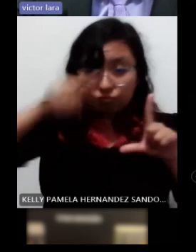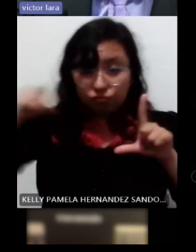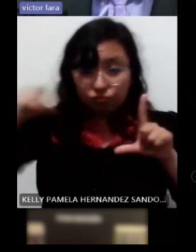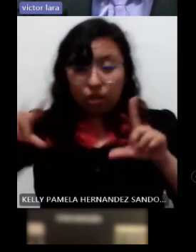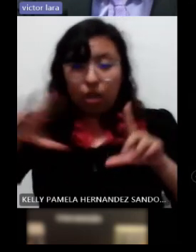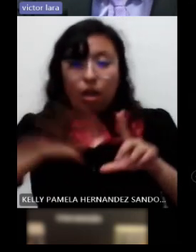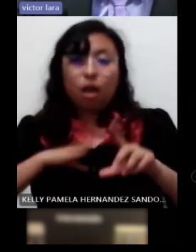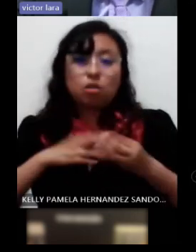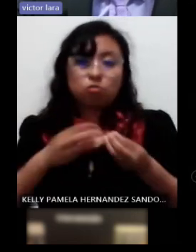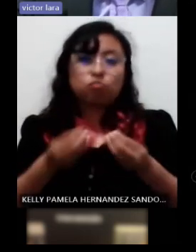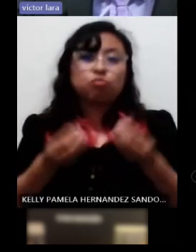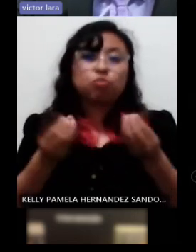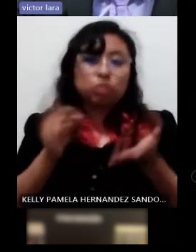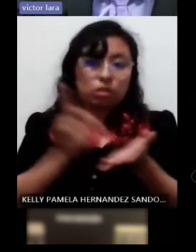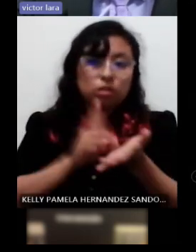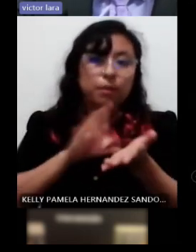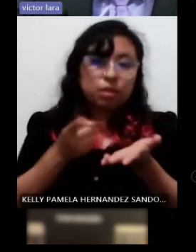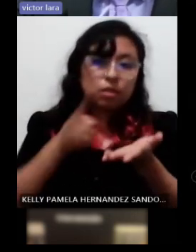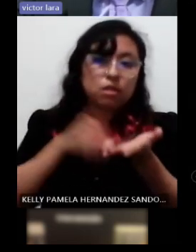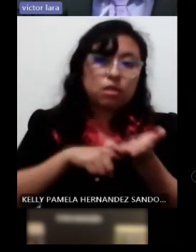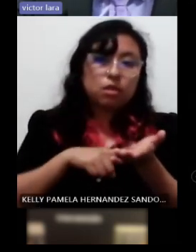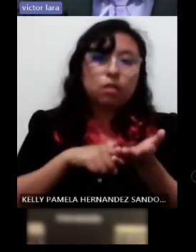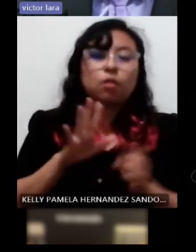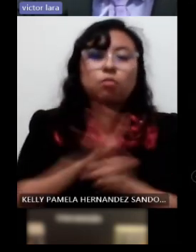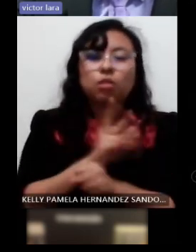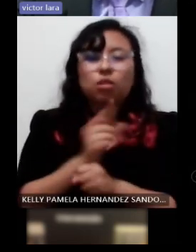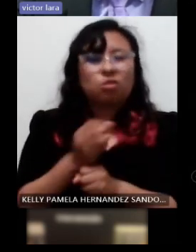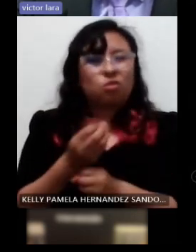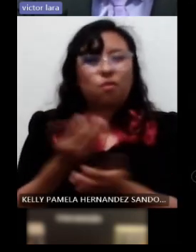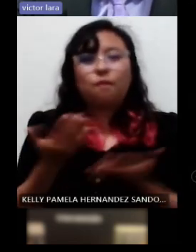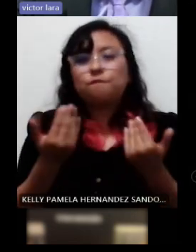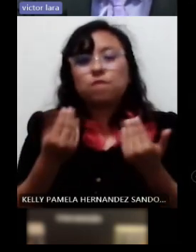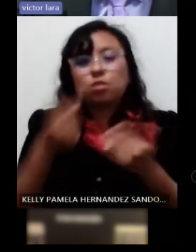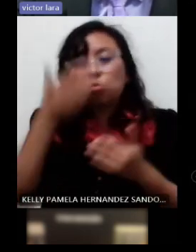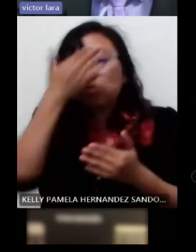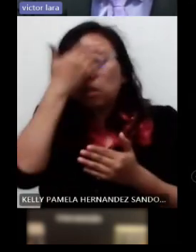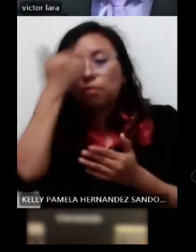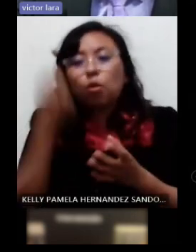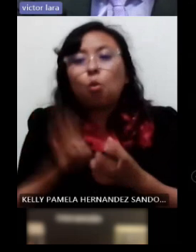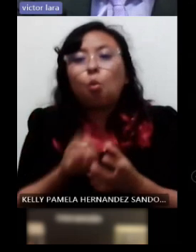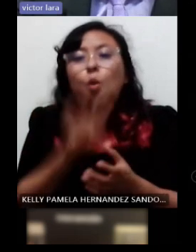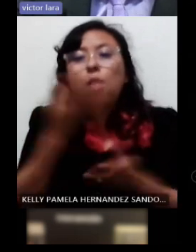con multidiscapacidad ya que no hay estadísticas certeras de esto